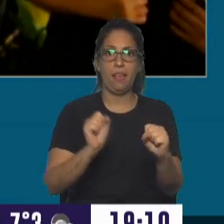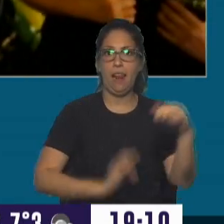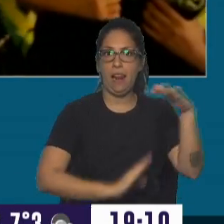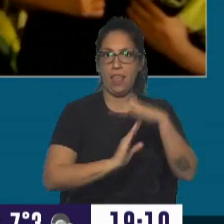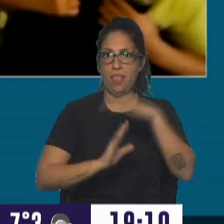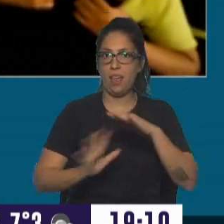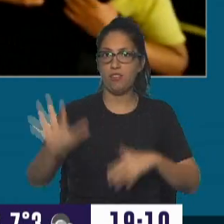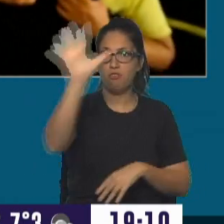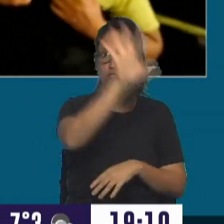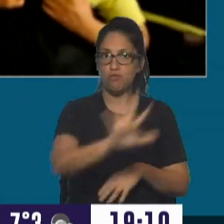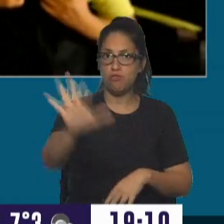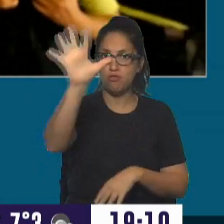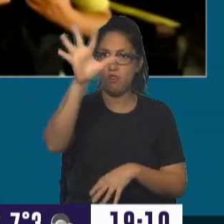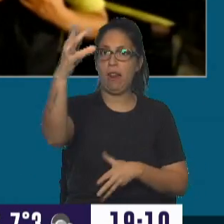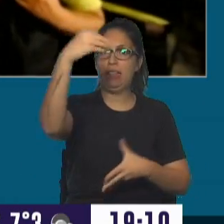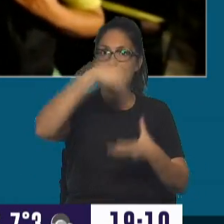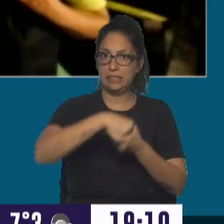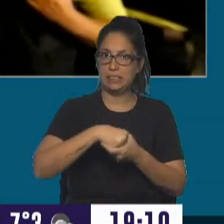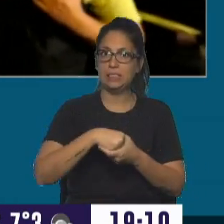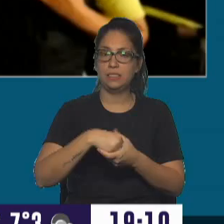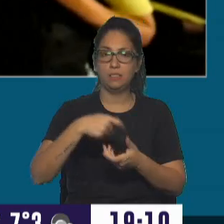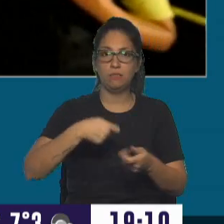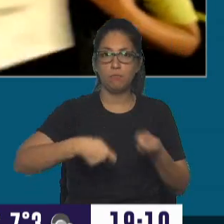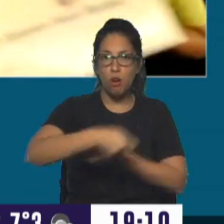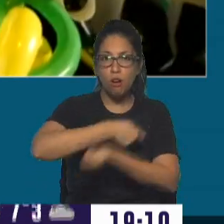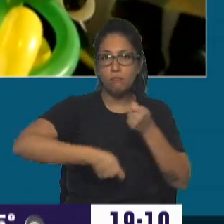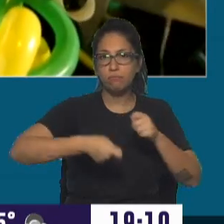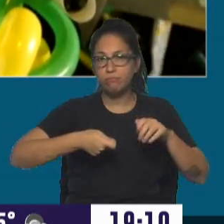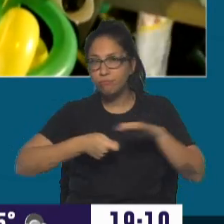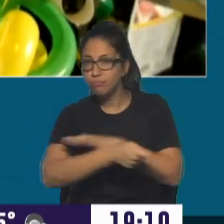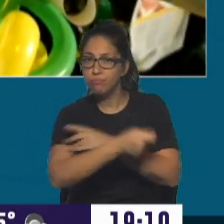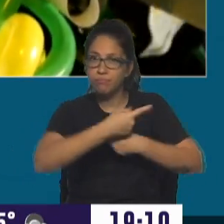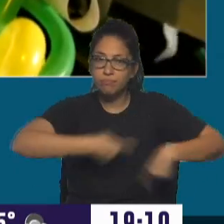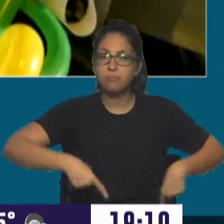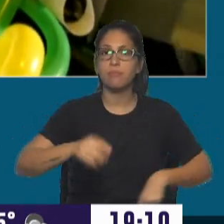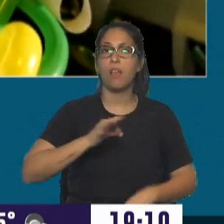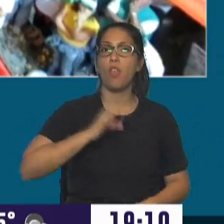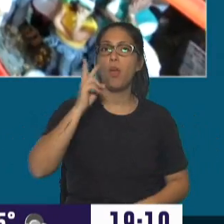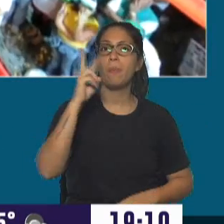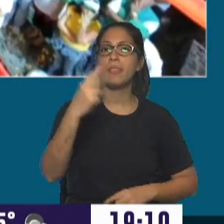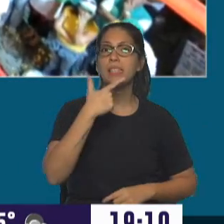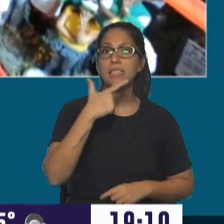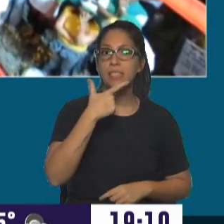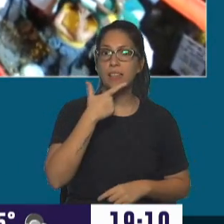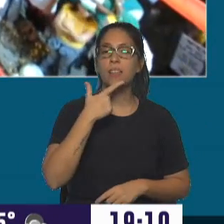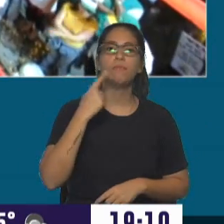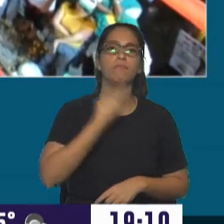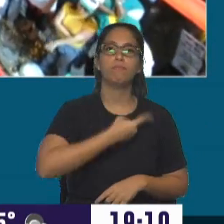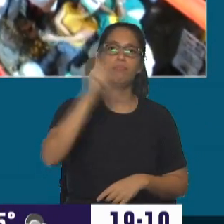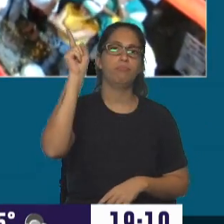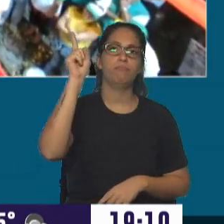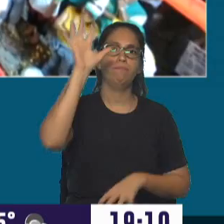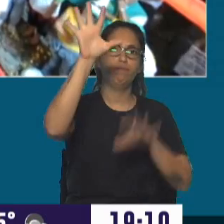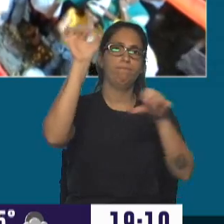de la región, digamos, se vieron envueltos en estos casos de corrupción? Cuando en el 2017 se emite una orden de captura